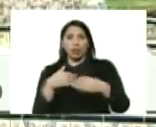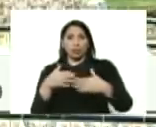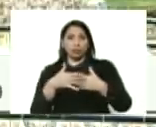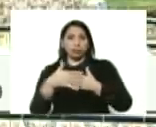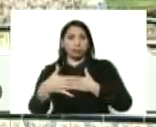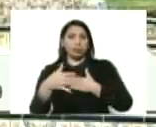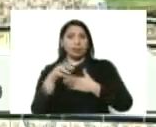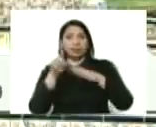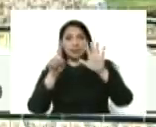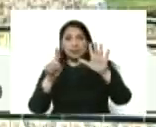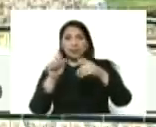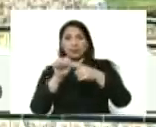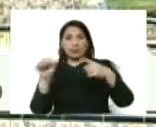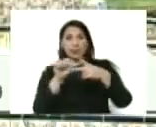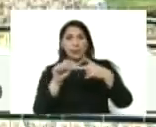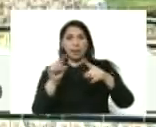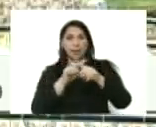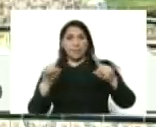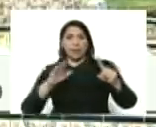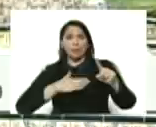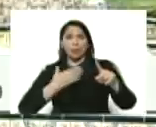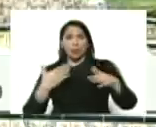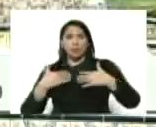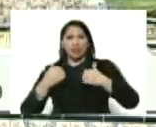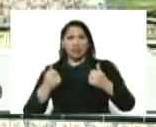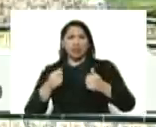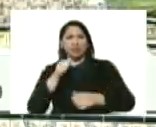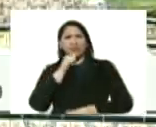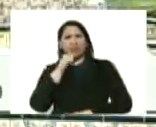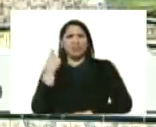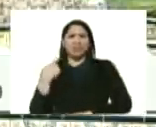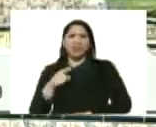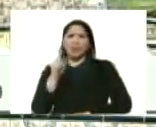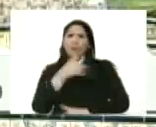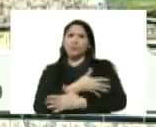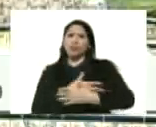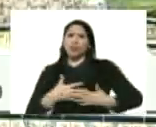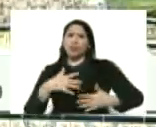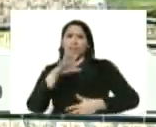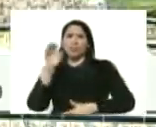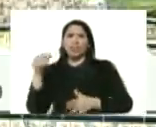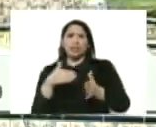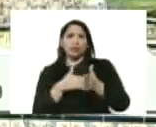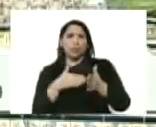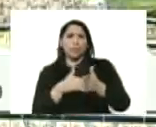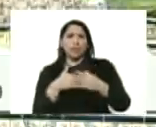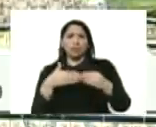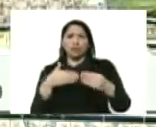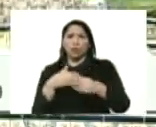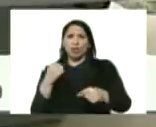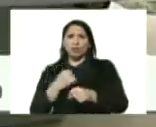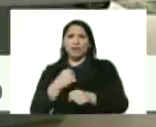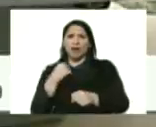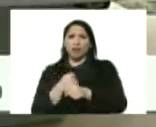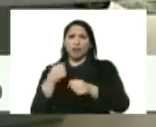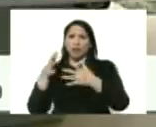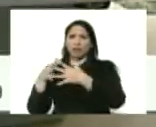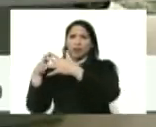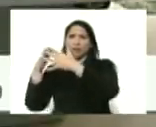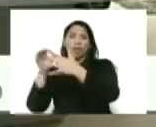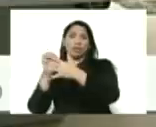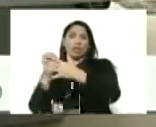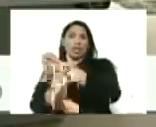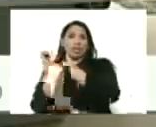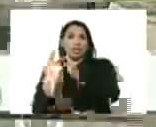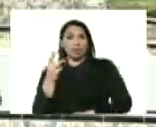recuperarse. quién tiene un millón quinientos mil dólares de la clase obrera estadounidense, de los sectores